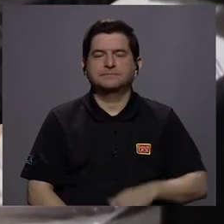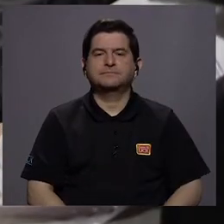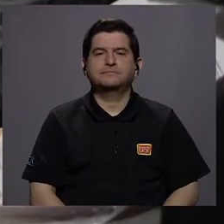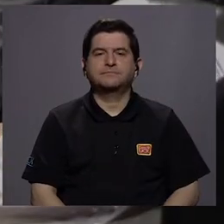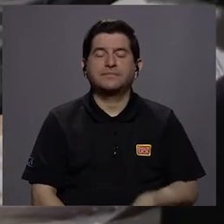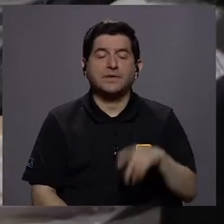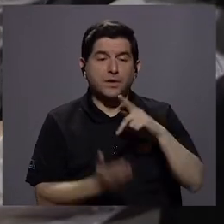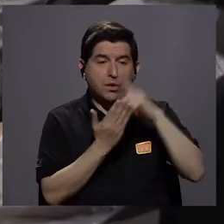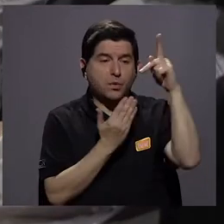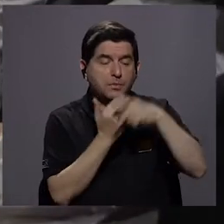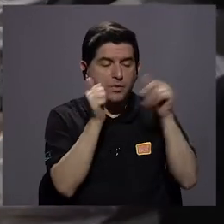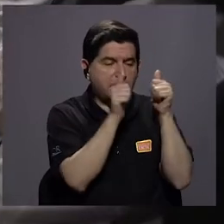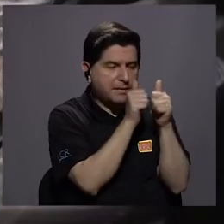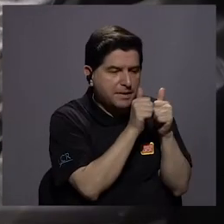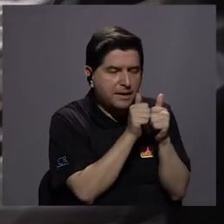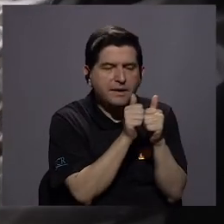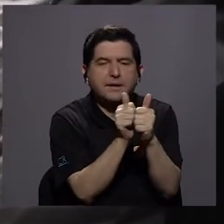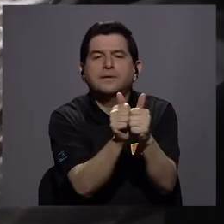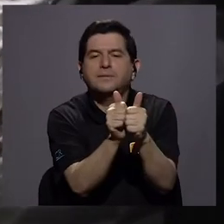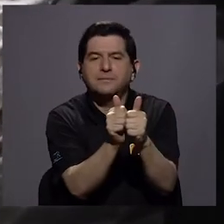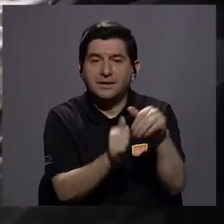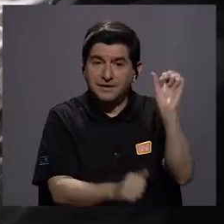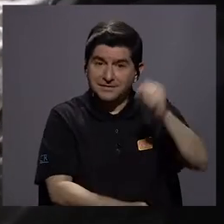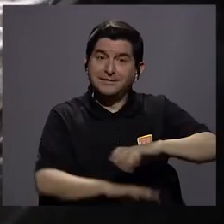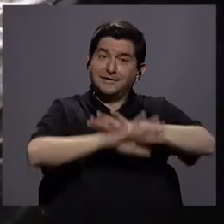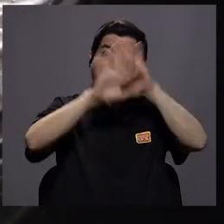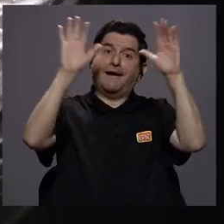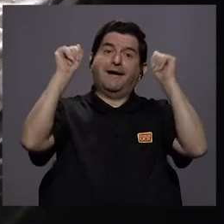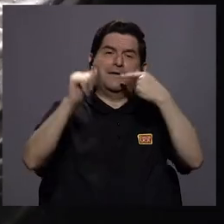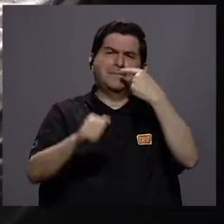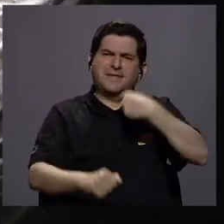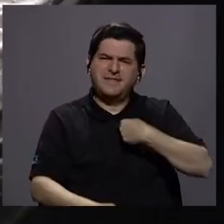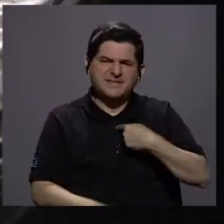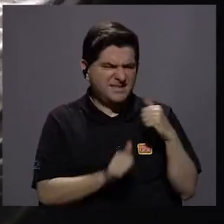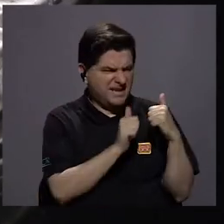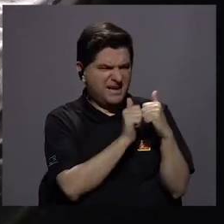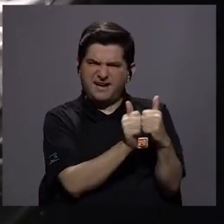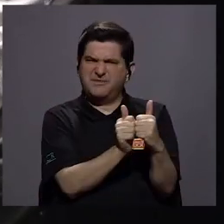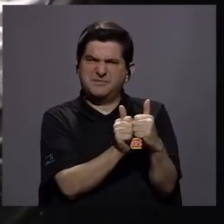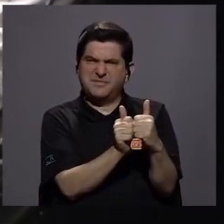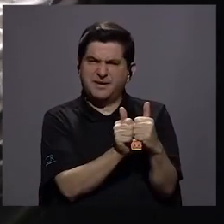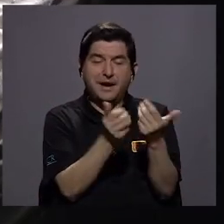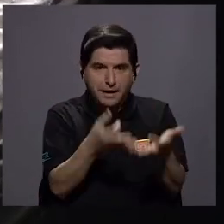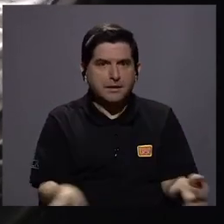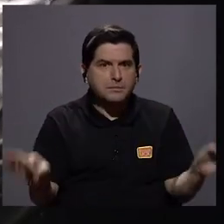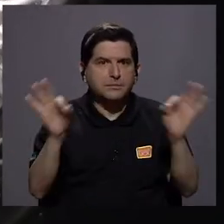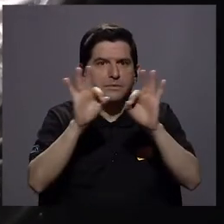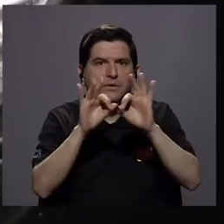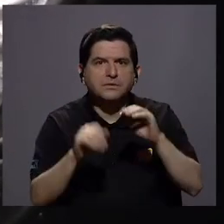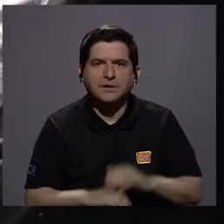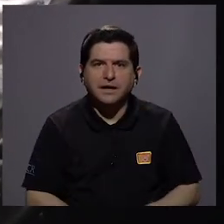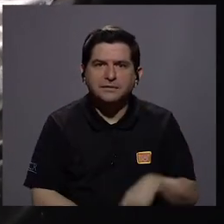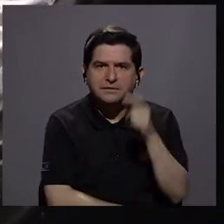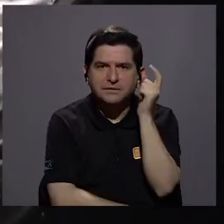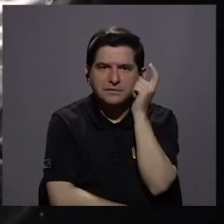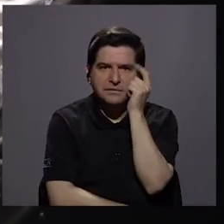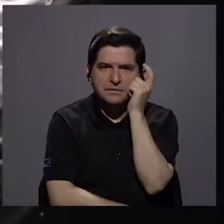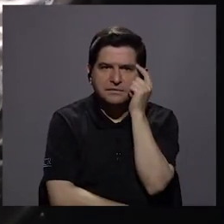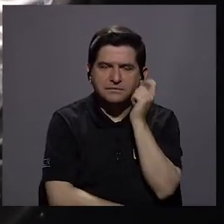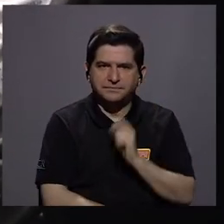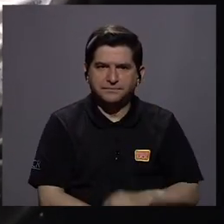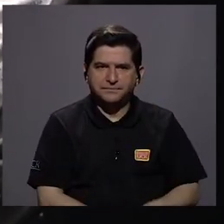es un programa de acompañamiento. Claro, y usted dice acompañamiento. Claro, es muy importante porque, figúrese que